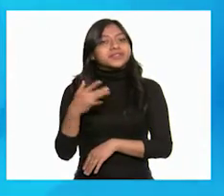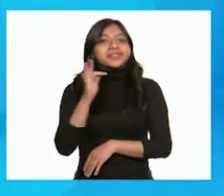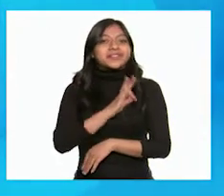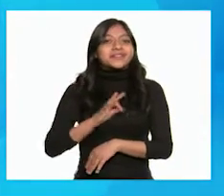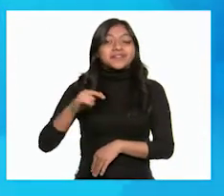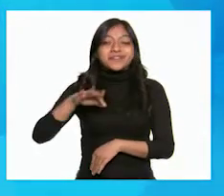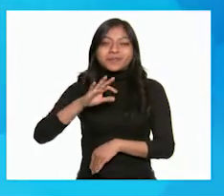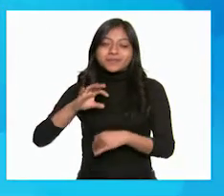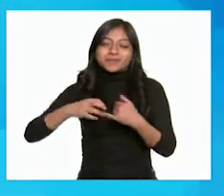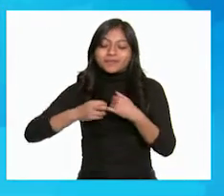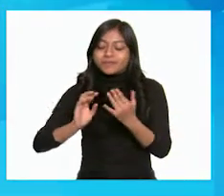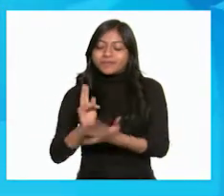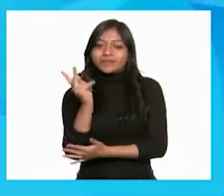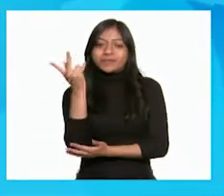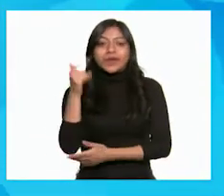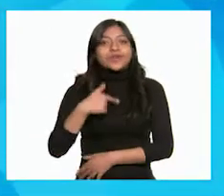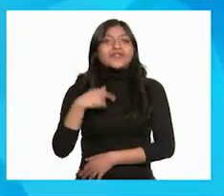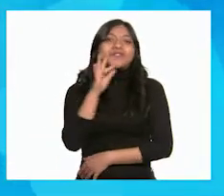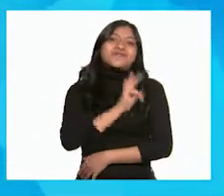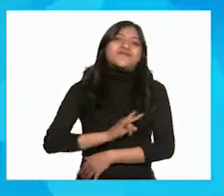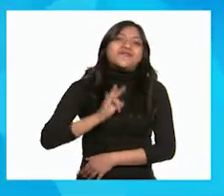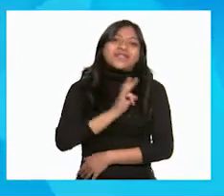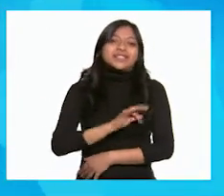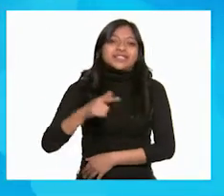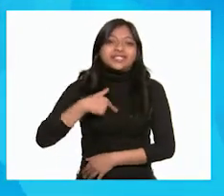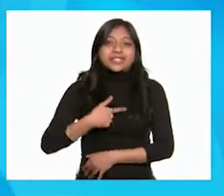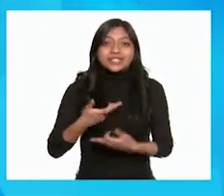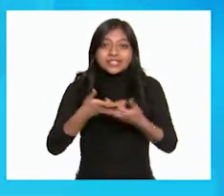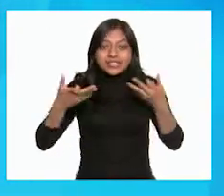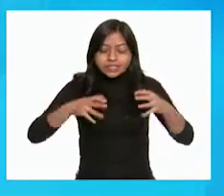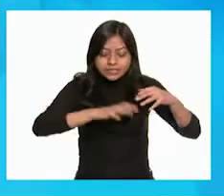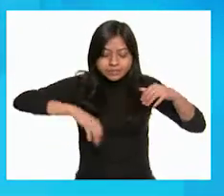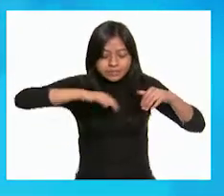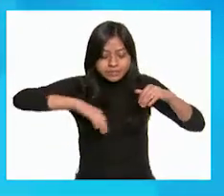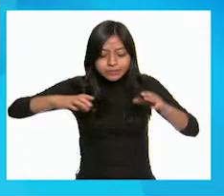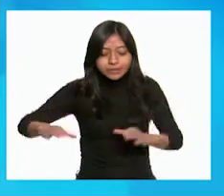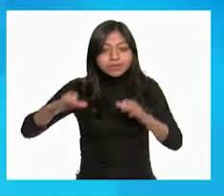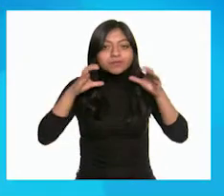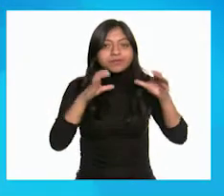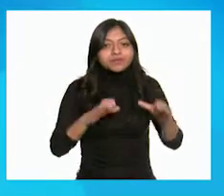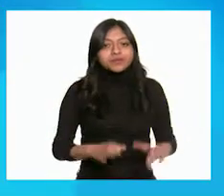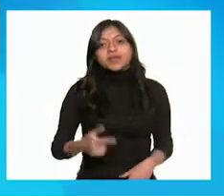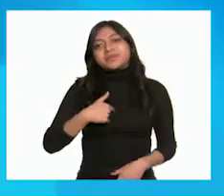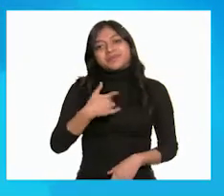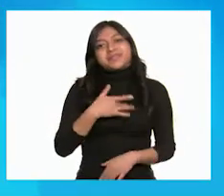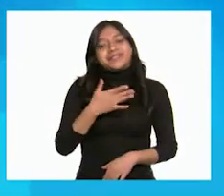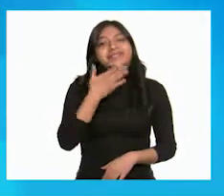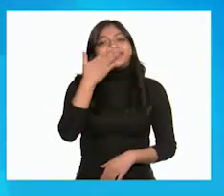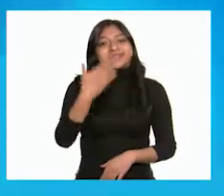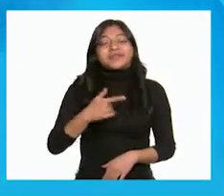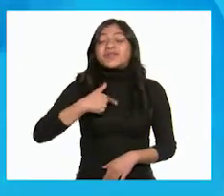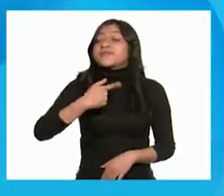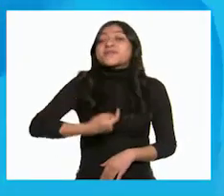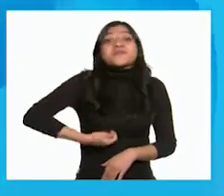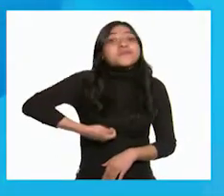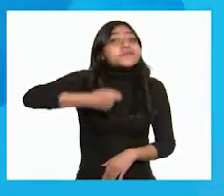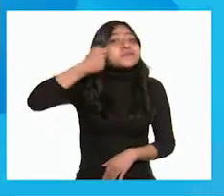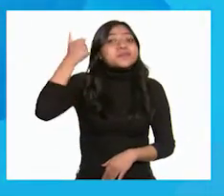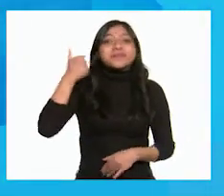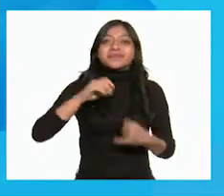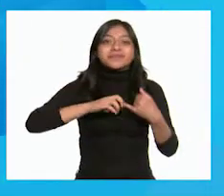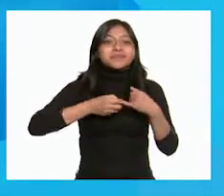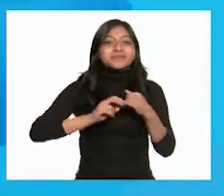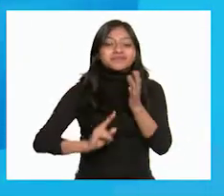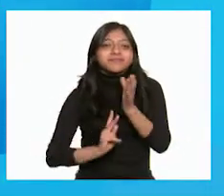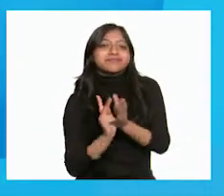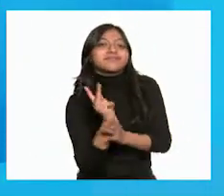árboles que planté. Me sentí feliz cuando enterré el árbol en la cepa. Me sentí muy bien porque fue la primera vez que sembró un